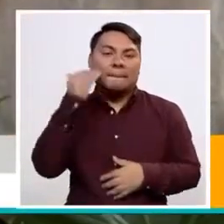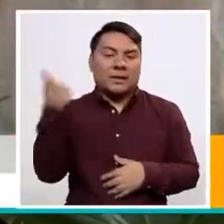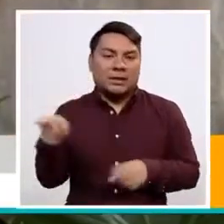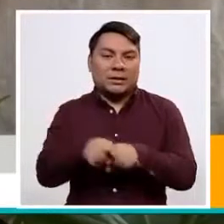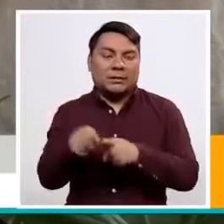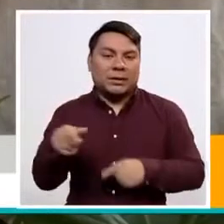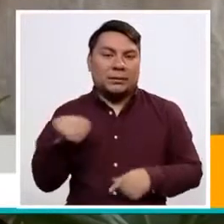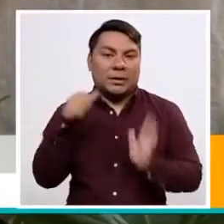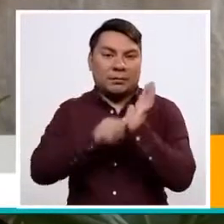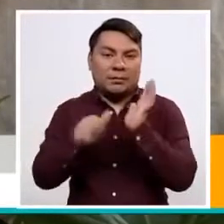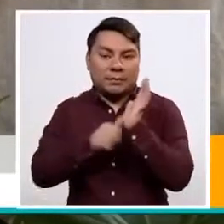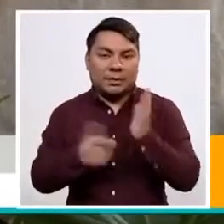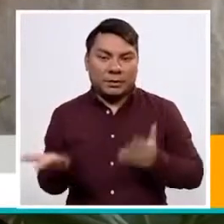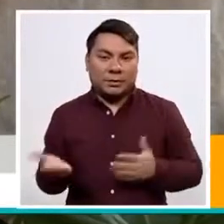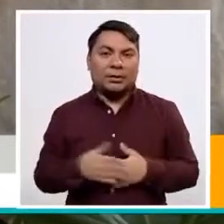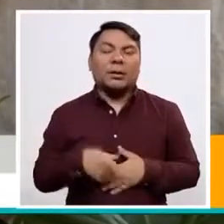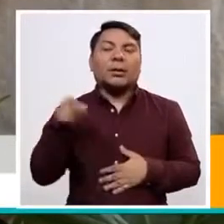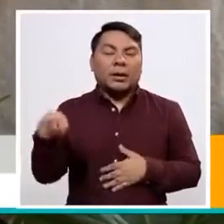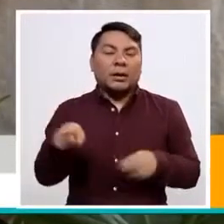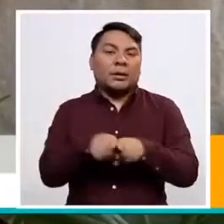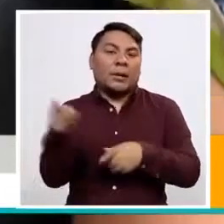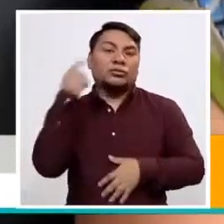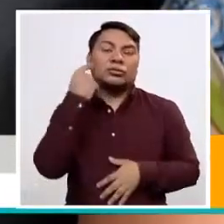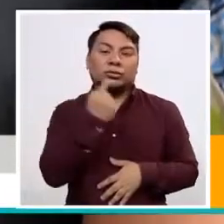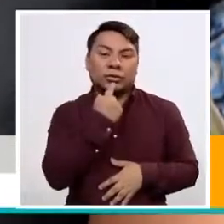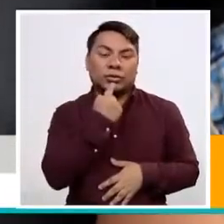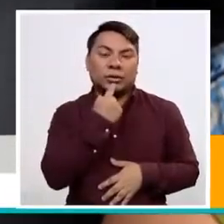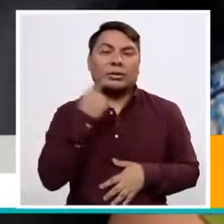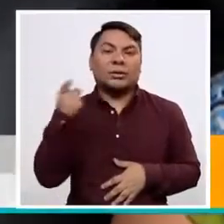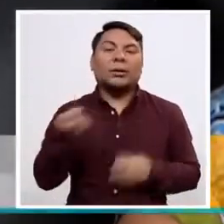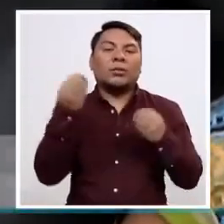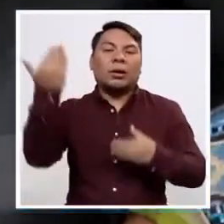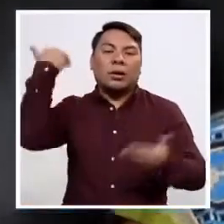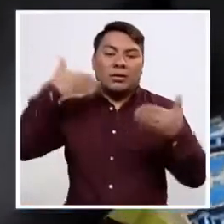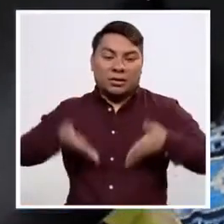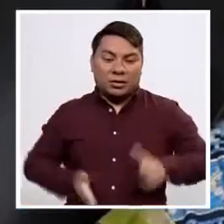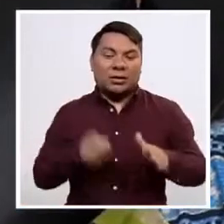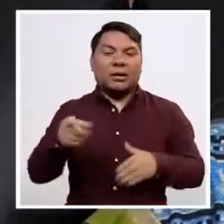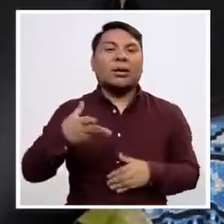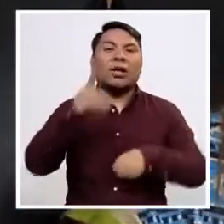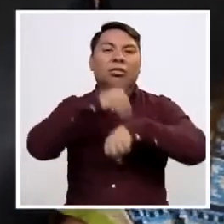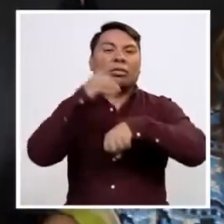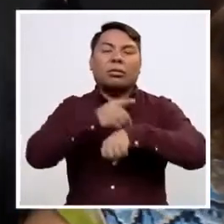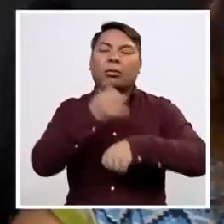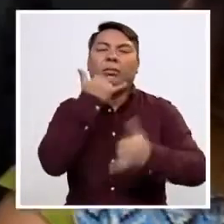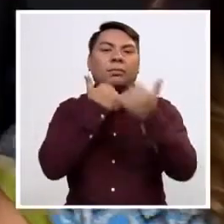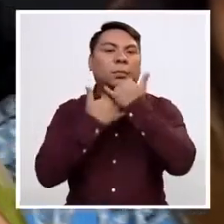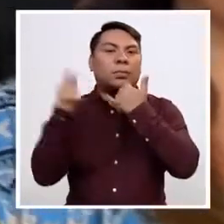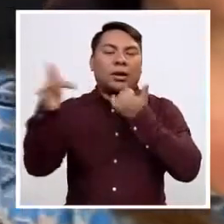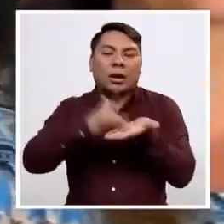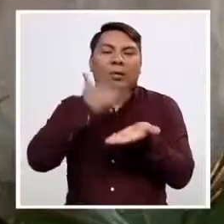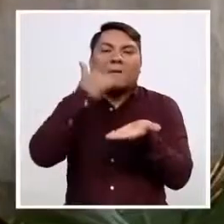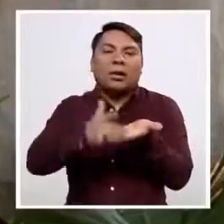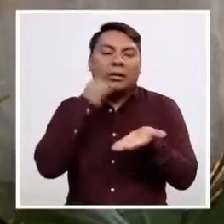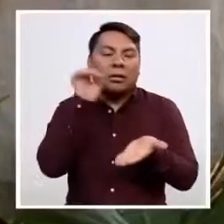Y Bonnie Karen es mi última hermana. Y ella es sorda, por negligencia médica. A los siete meses de nacer se